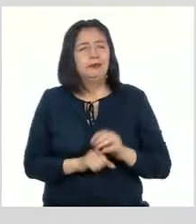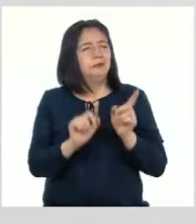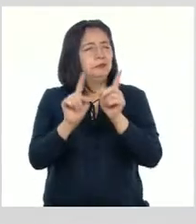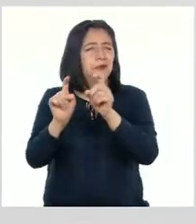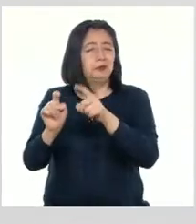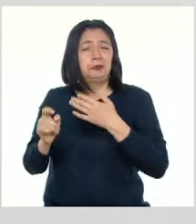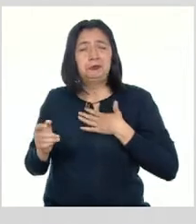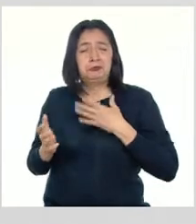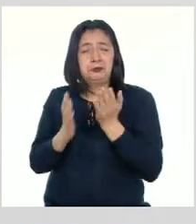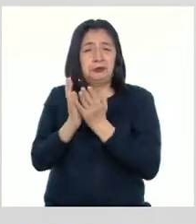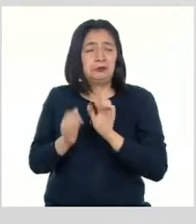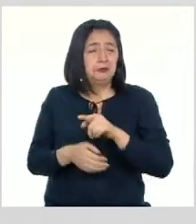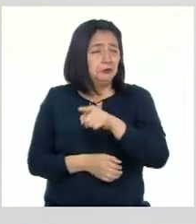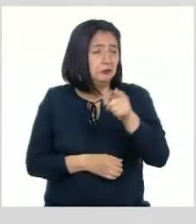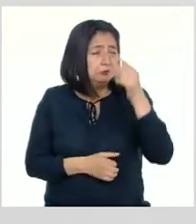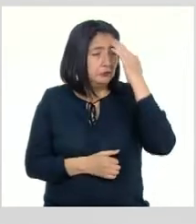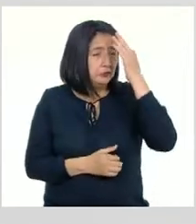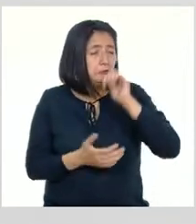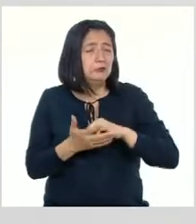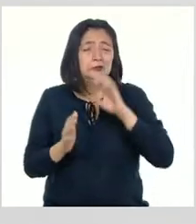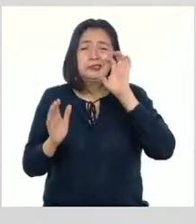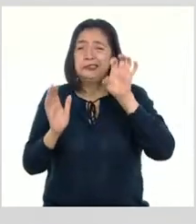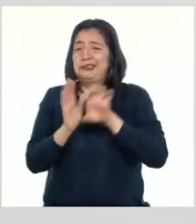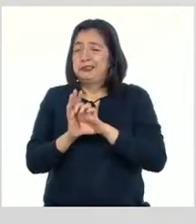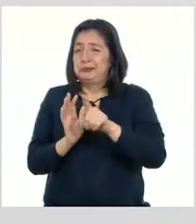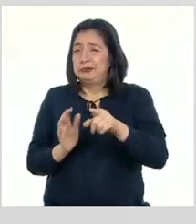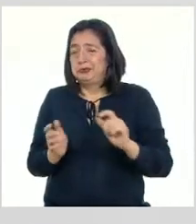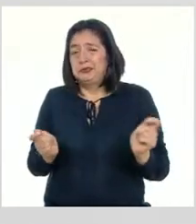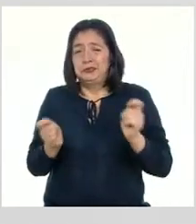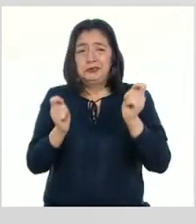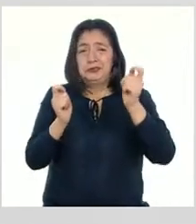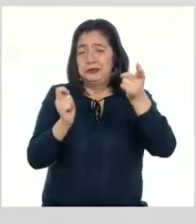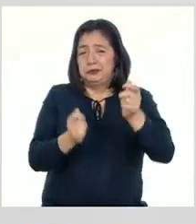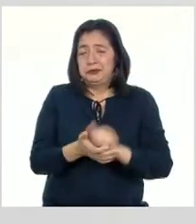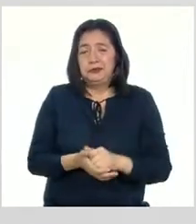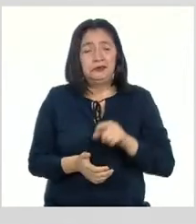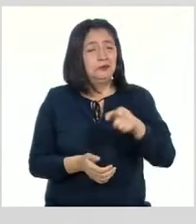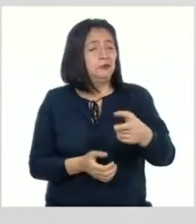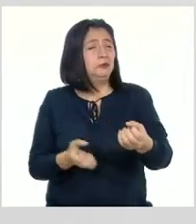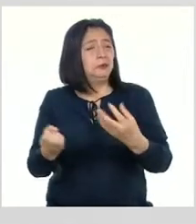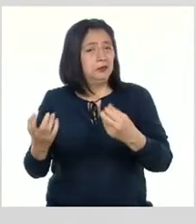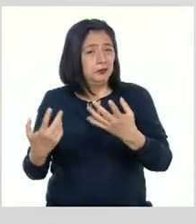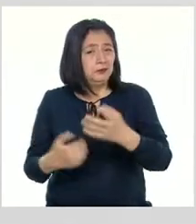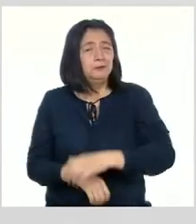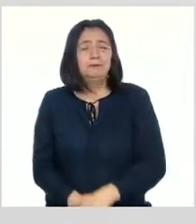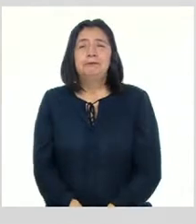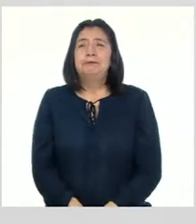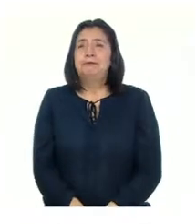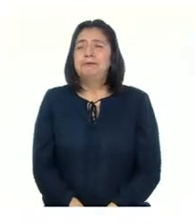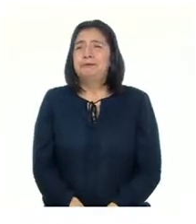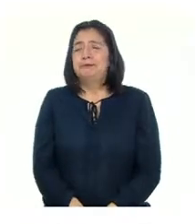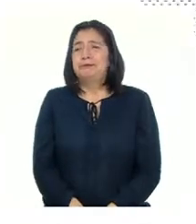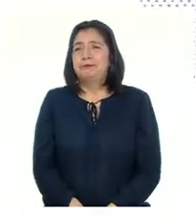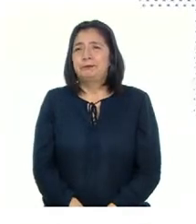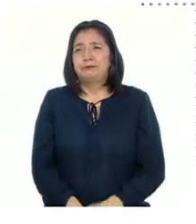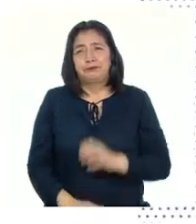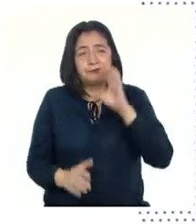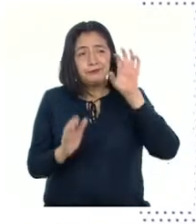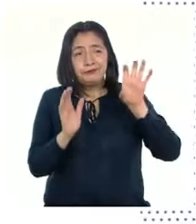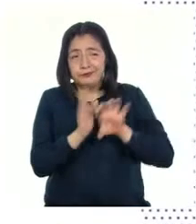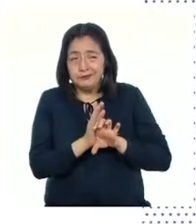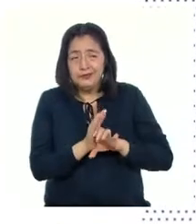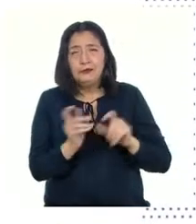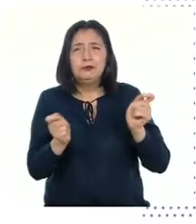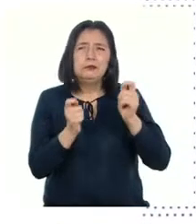pregunté a mis estudiantes si conocían algún ejemplo de estas celebraciones Y esto fue lo que me dijeron Un ejemplo de